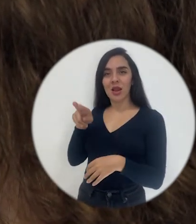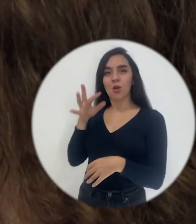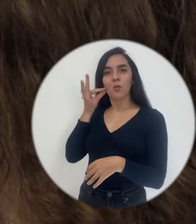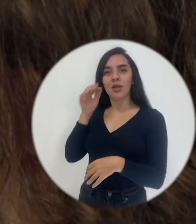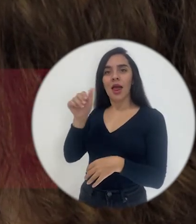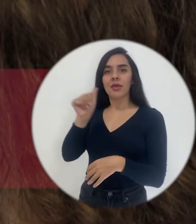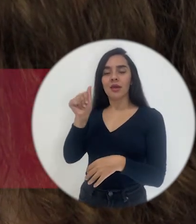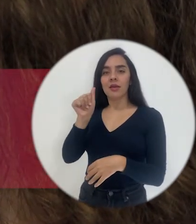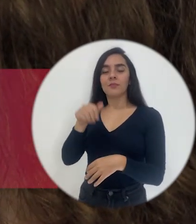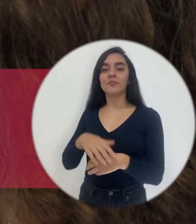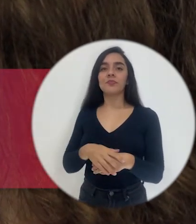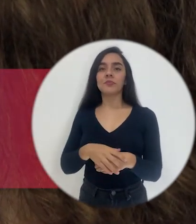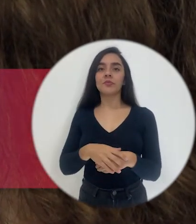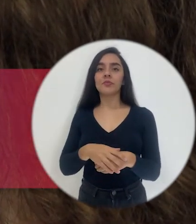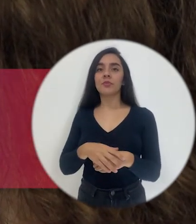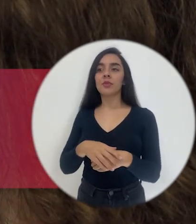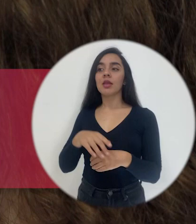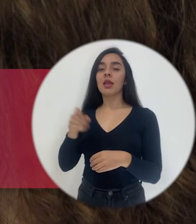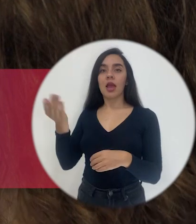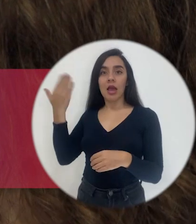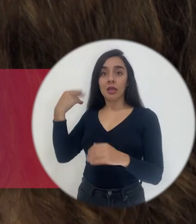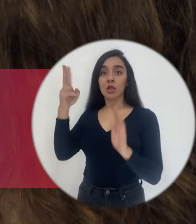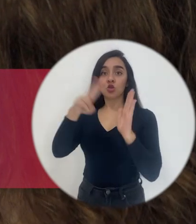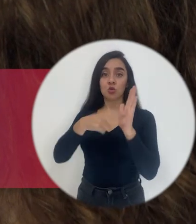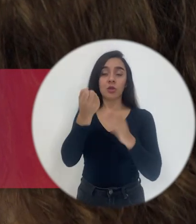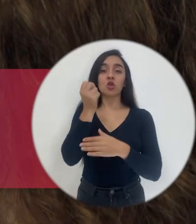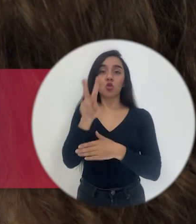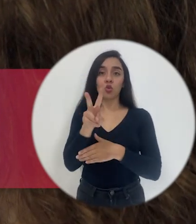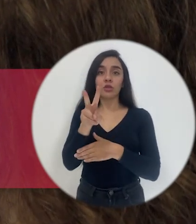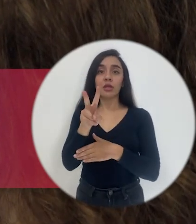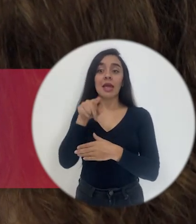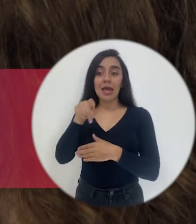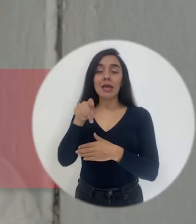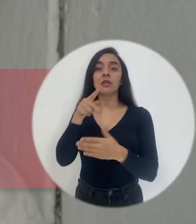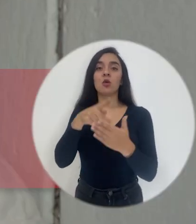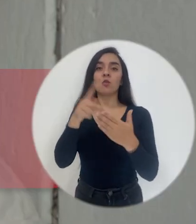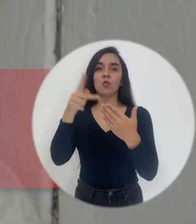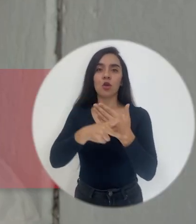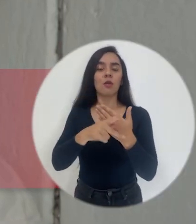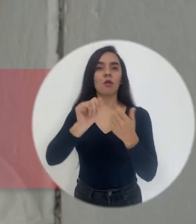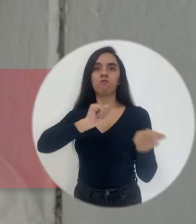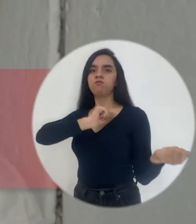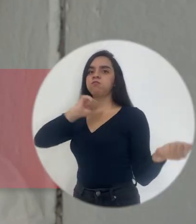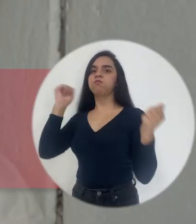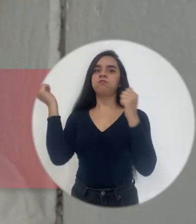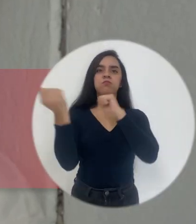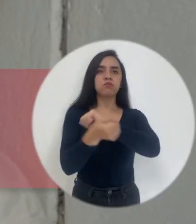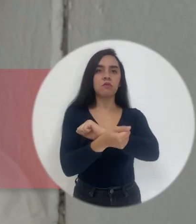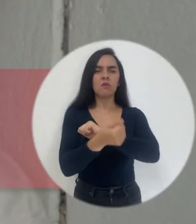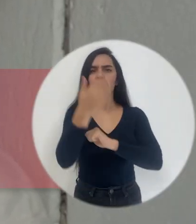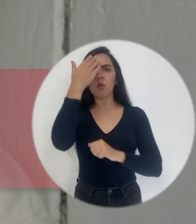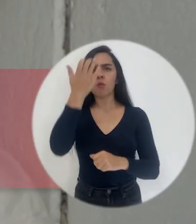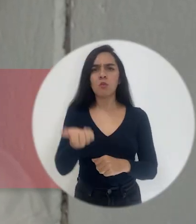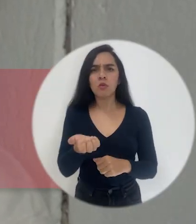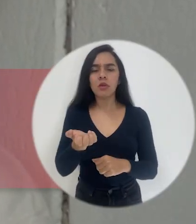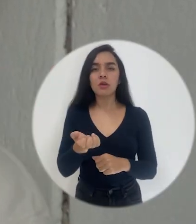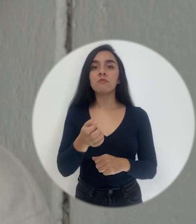bien lo dijo la compañera Adriana, en su momento, en el 2012, fue revolucionario, ¿verdad? Porque